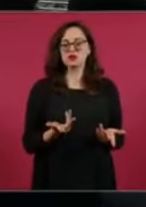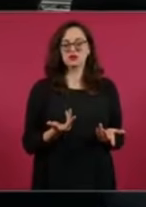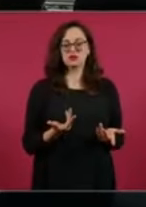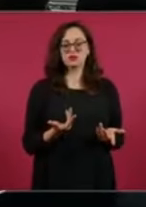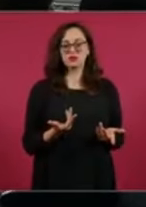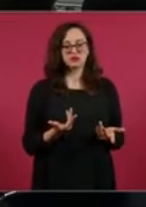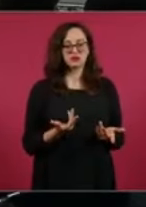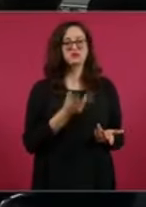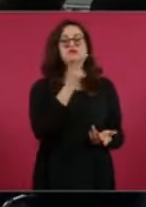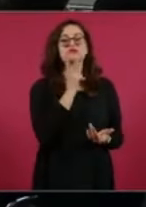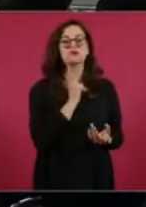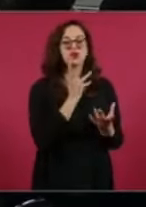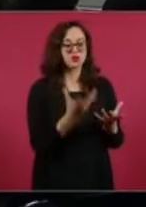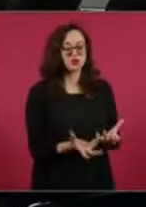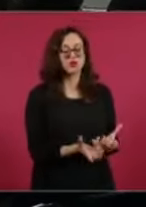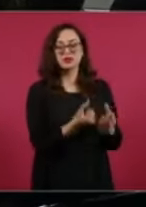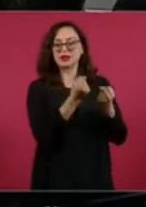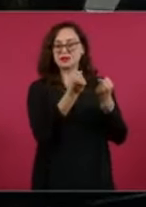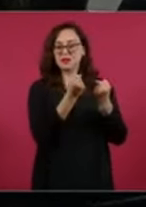ahí se expropia el petróleo,